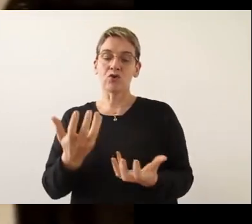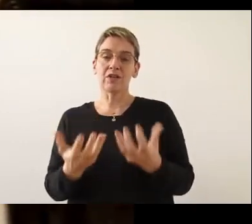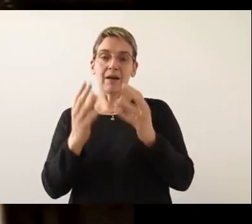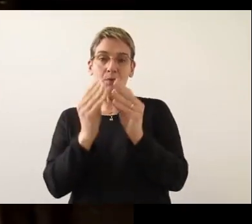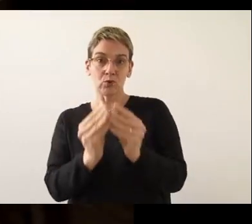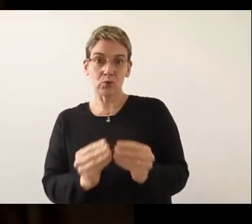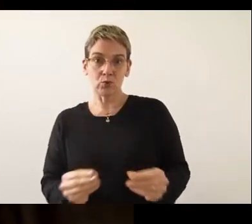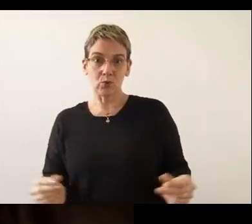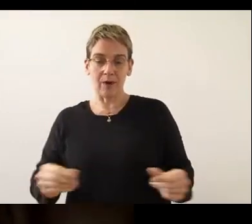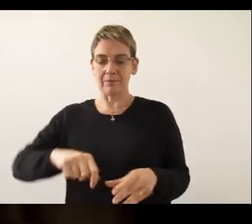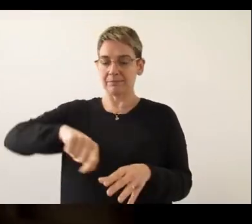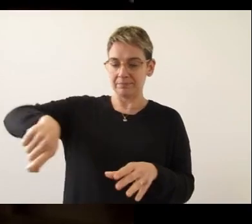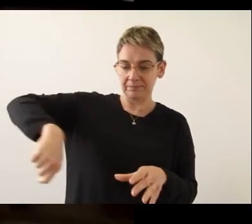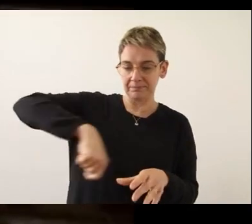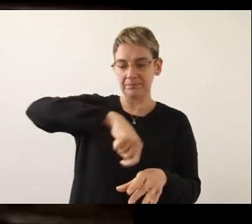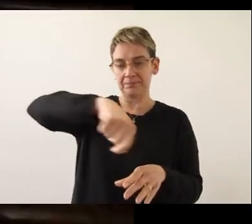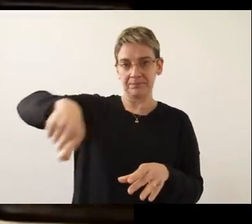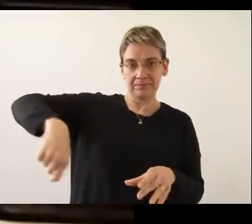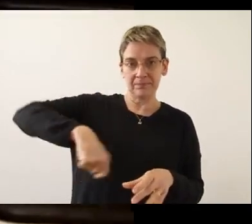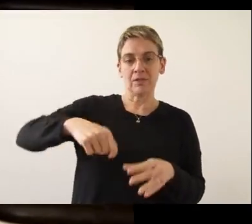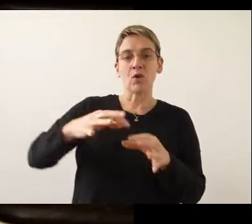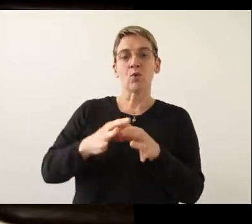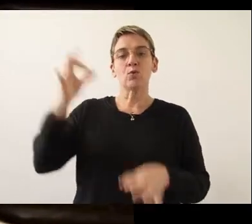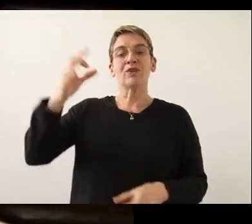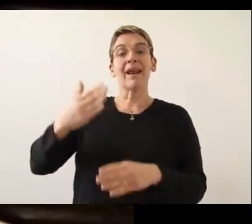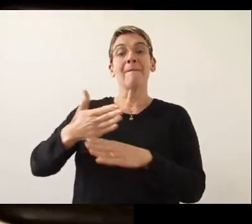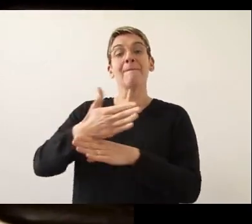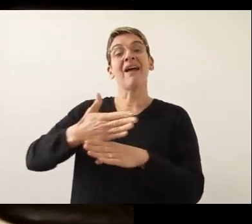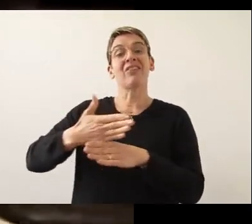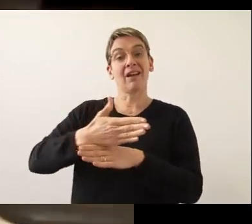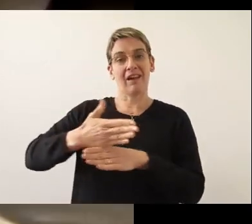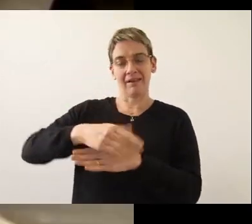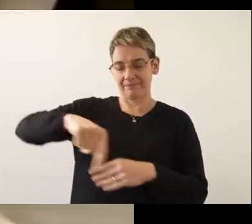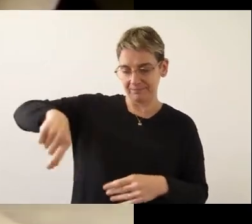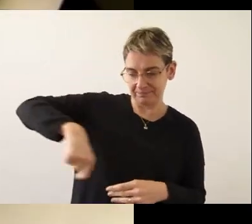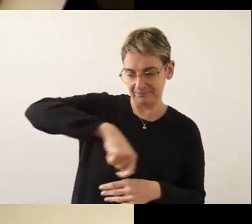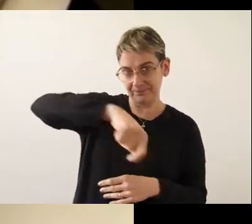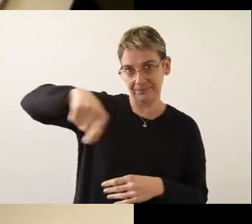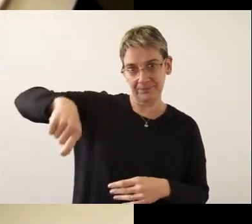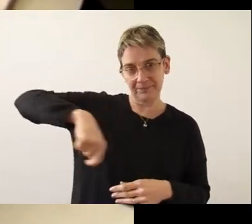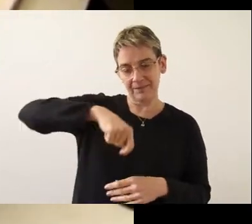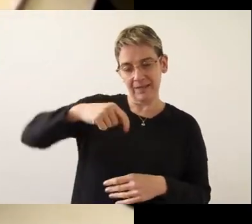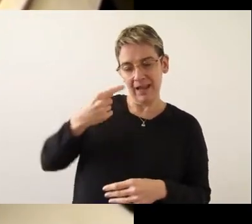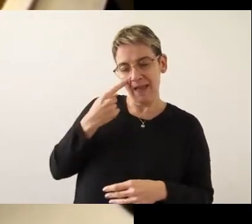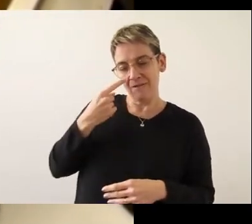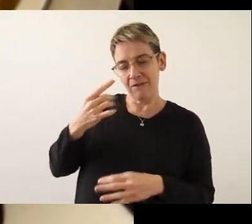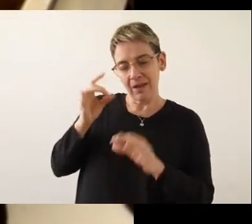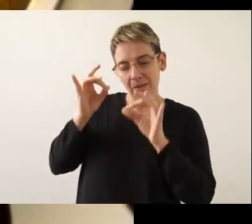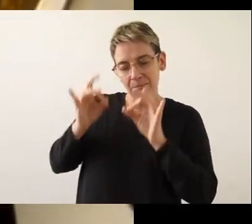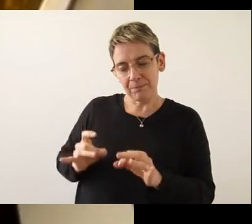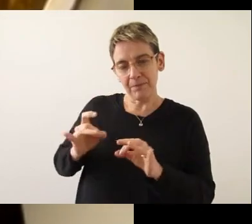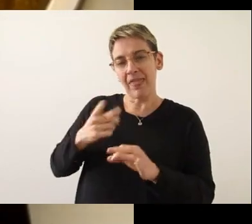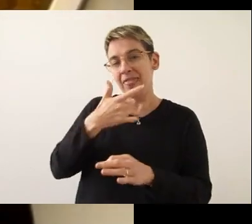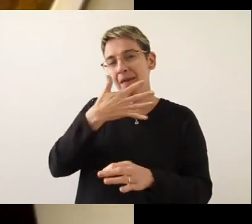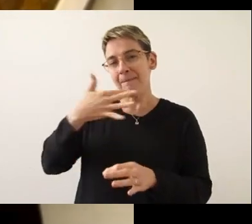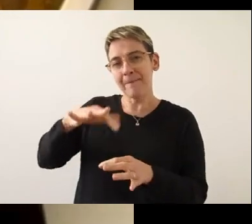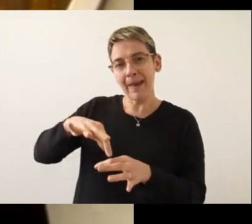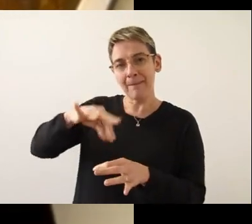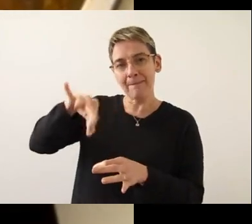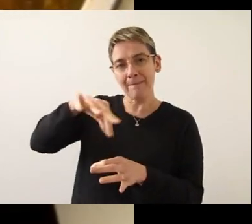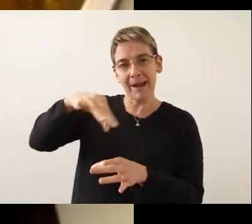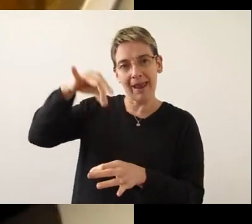Cocinamos a fuego lento revolviendo con cuchara de madera hasta que tome punto de